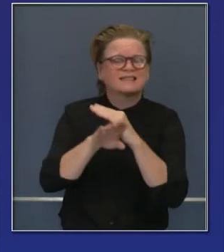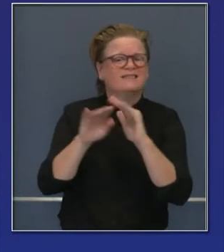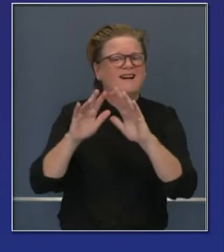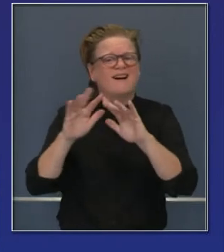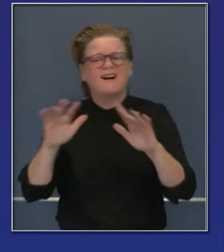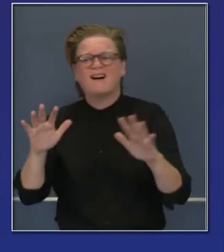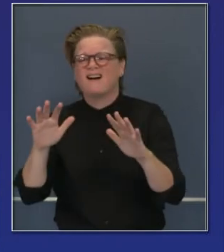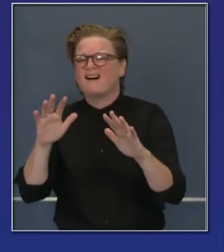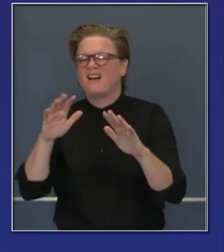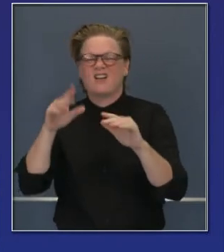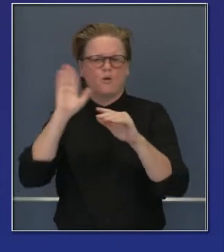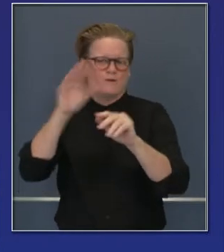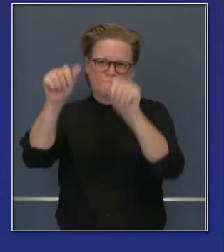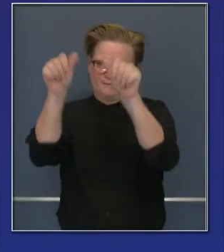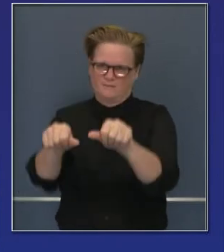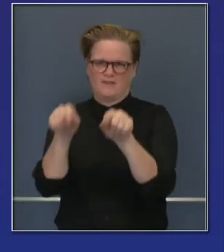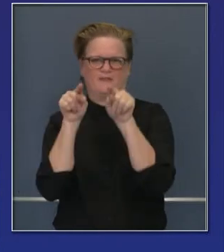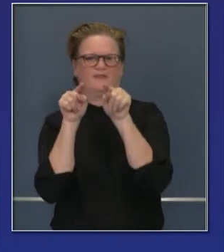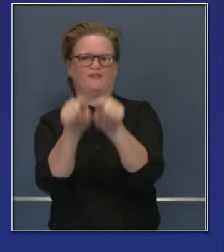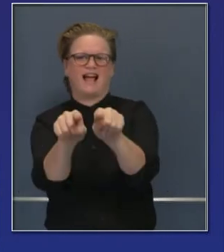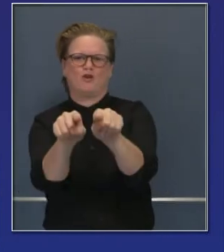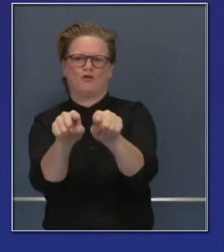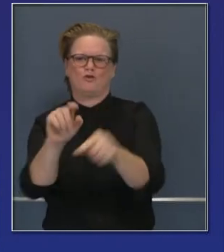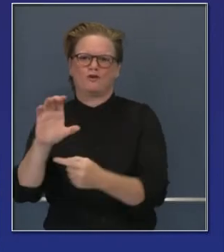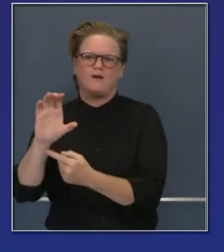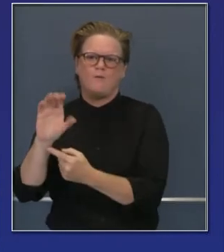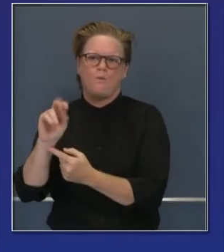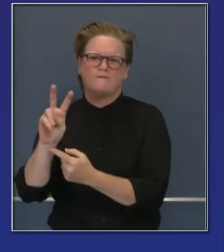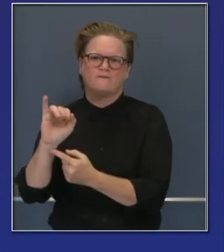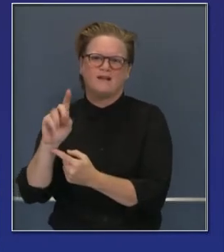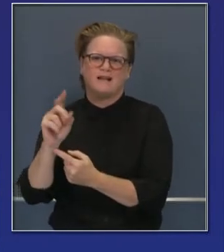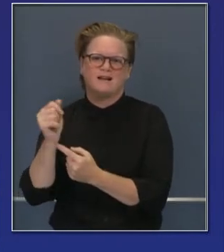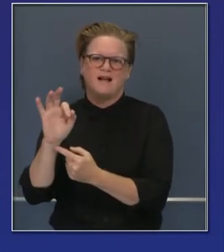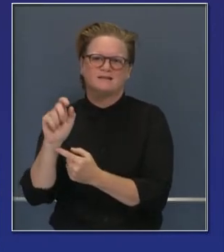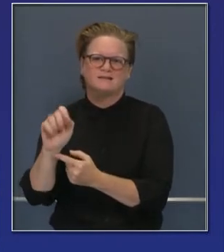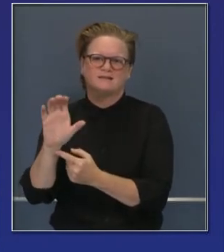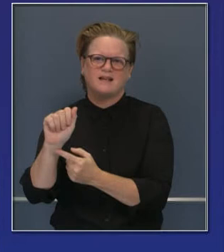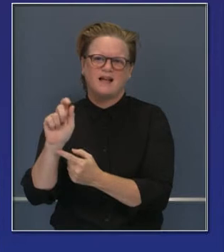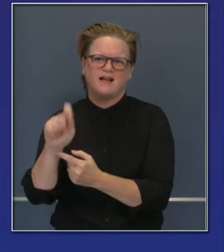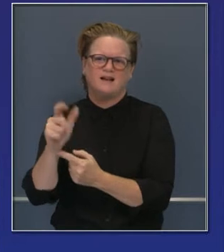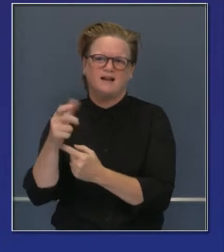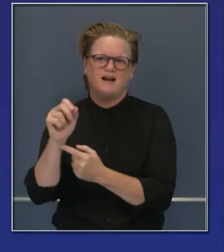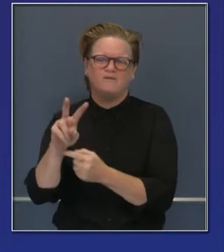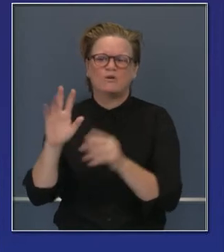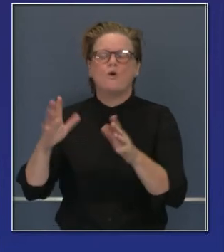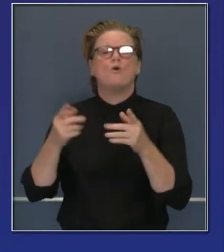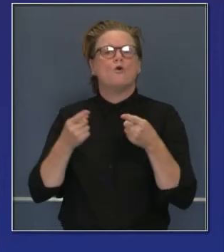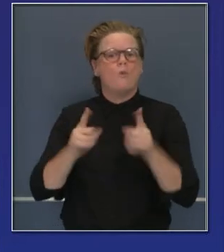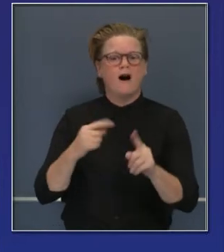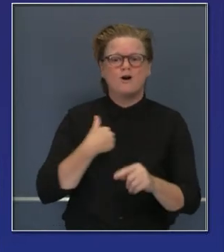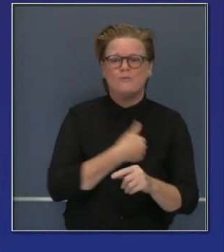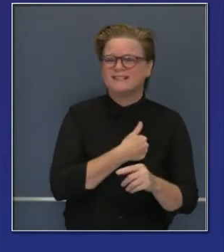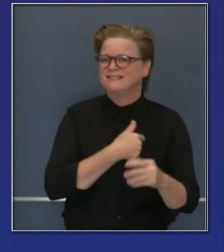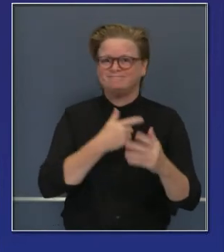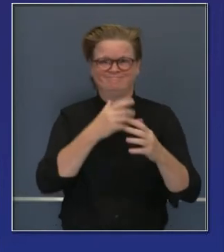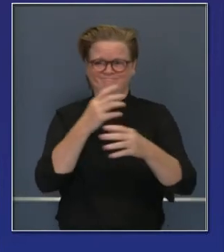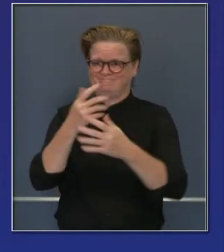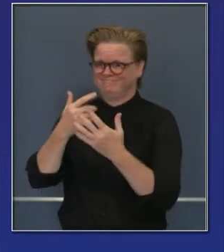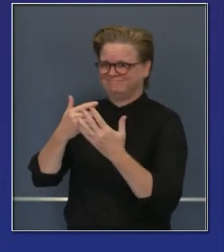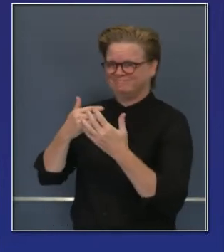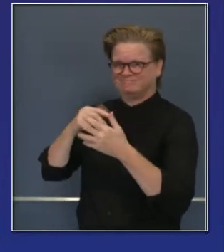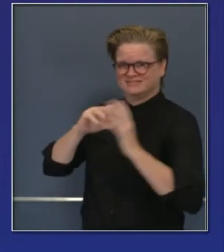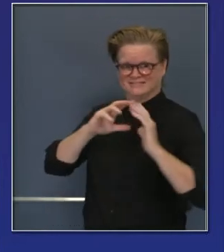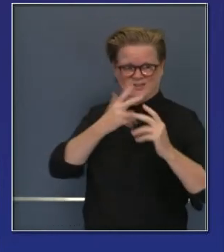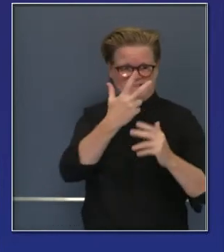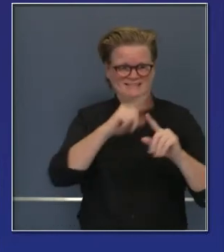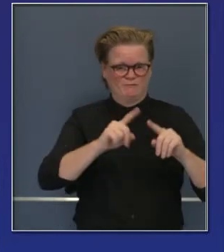cómo se van presentando estas oportunidades para ellos de tener acceso a la vacuna. Al revisar estos datos,